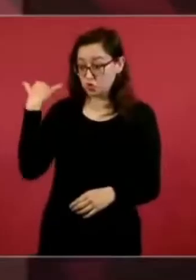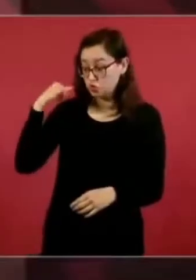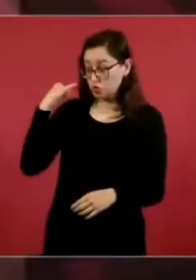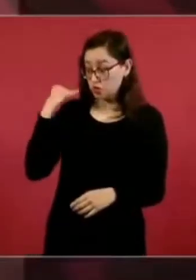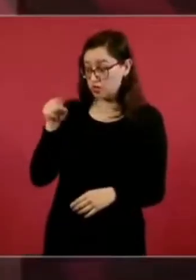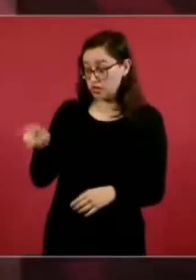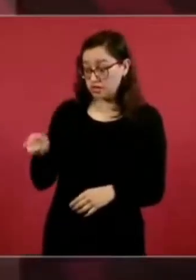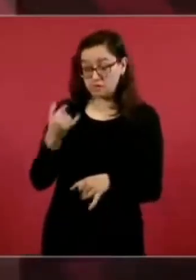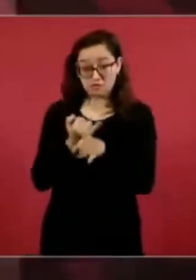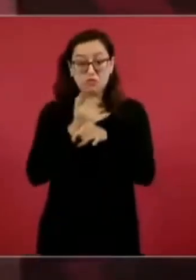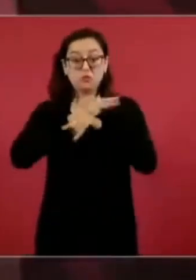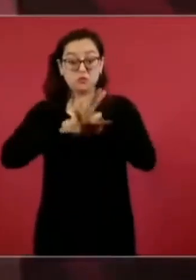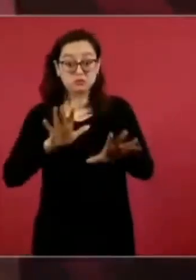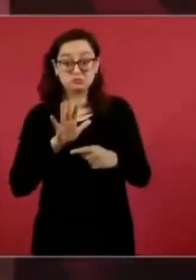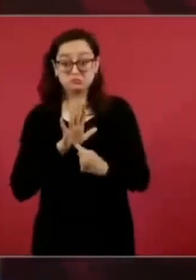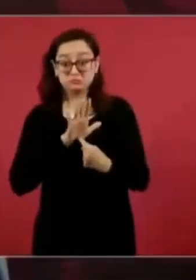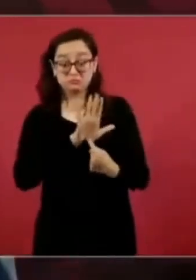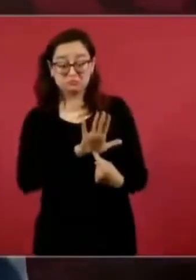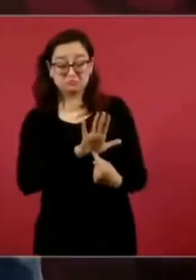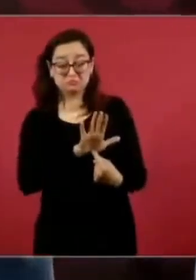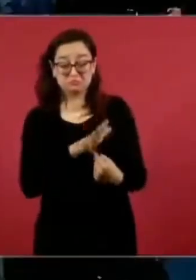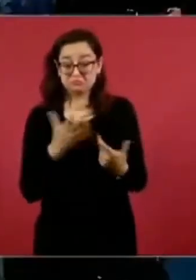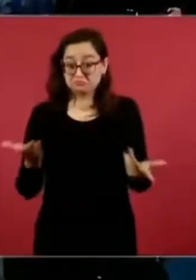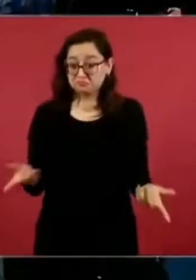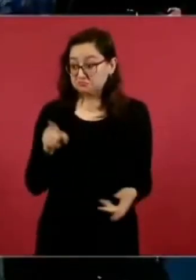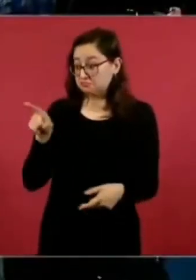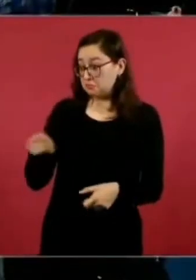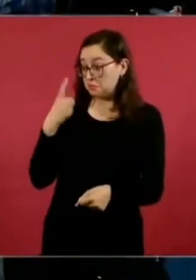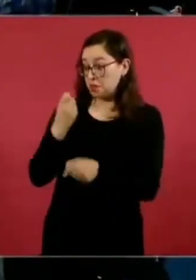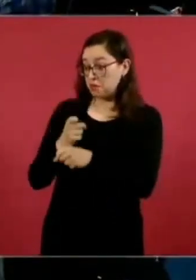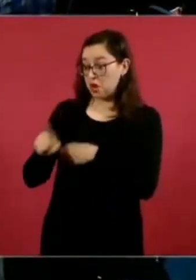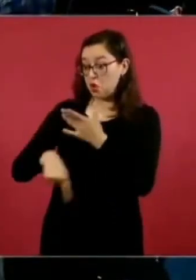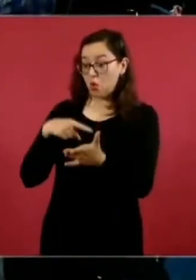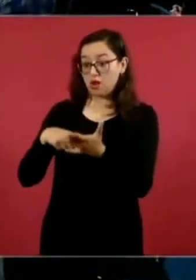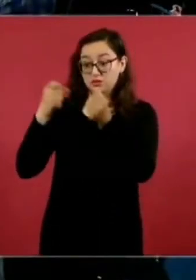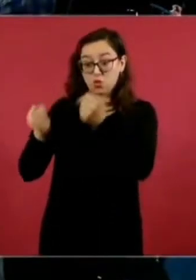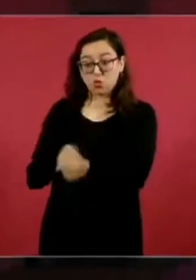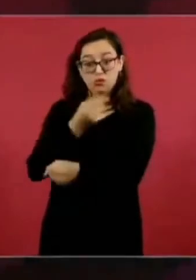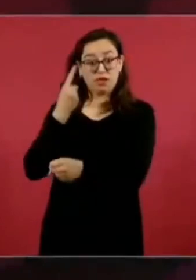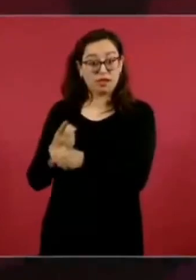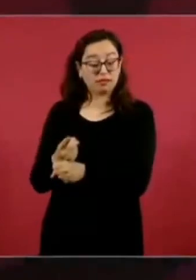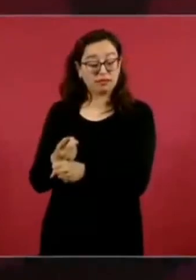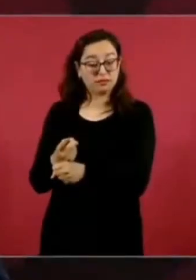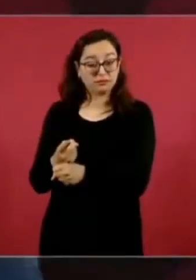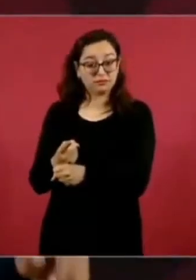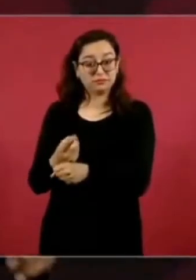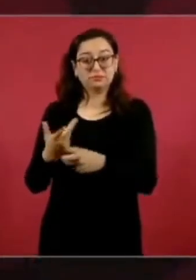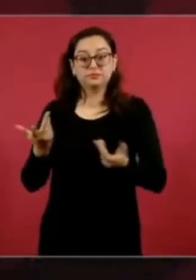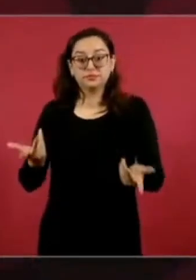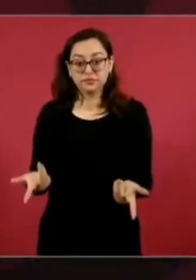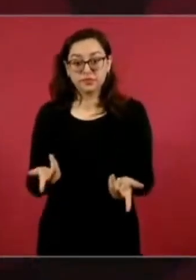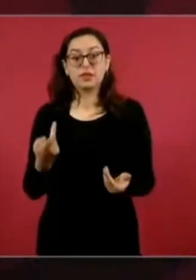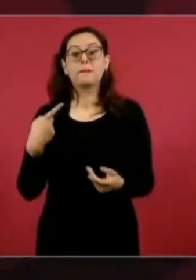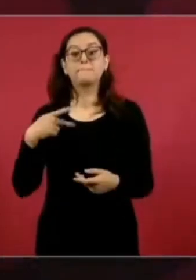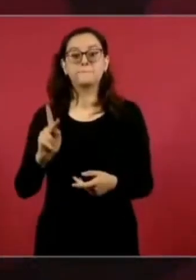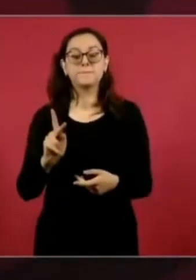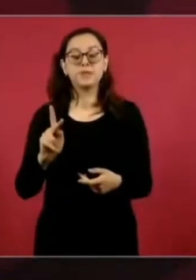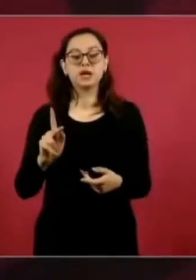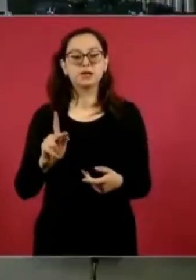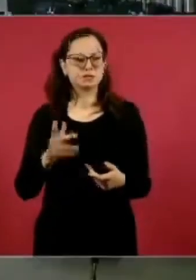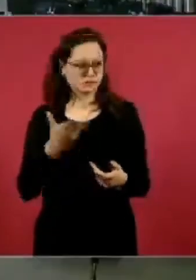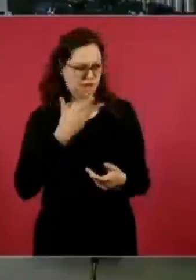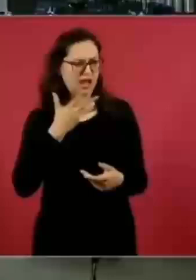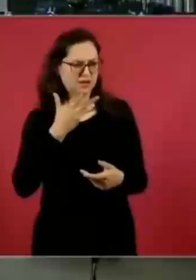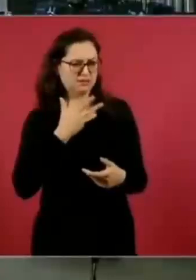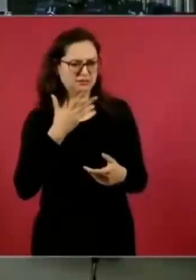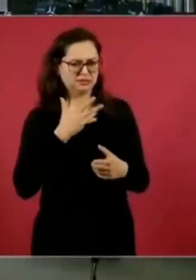lugar en seguridad en todo el país. Pero si vemos la Ciudad de México, a ver si